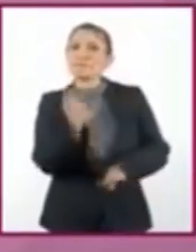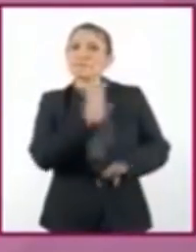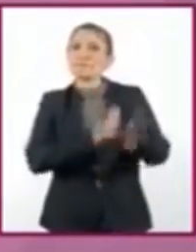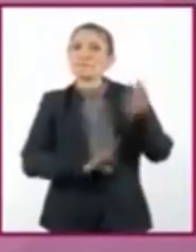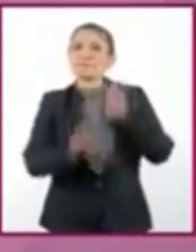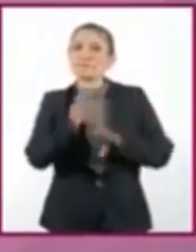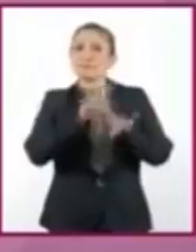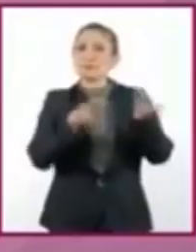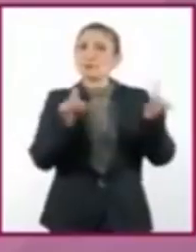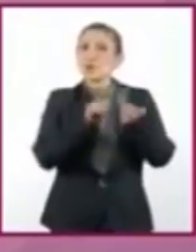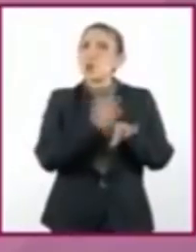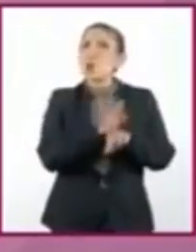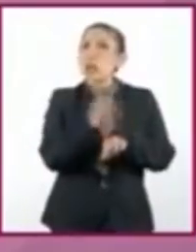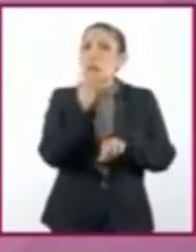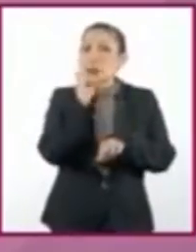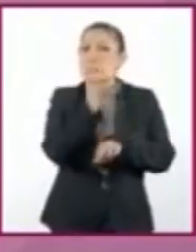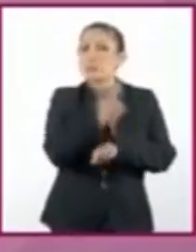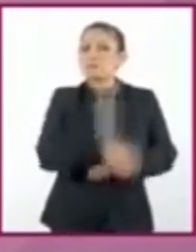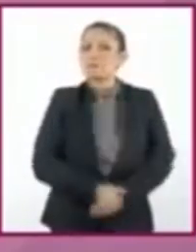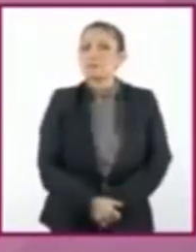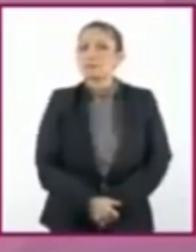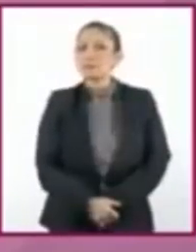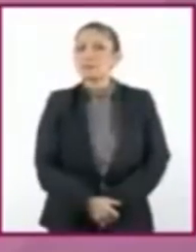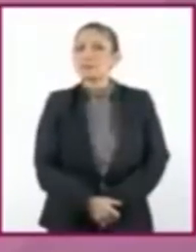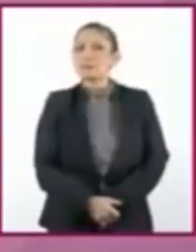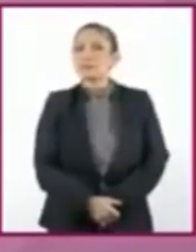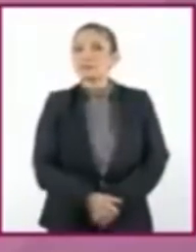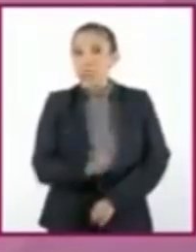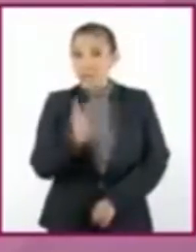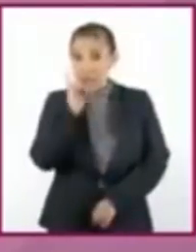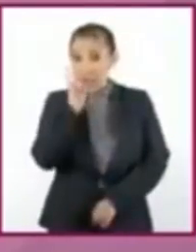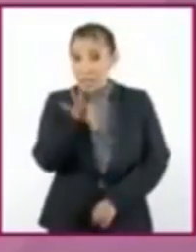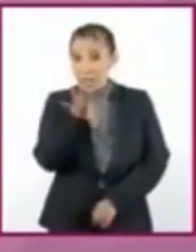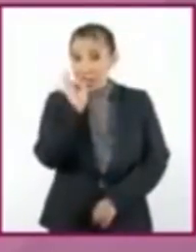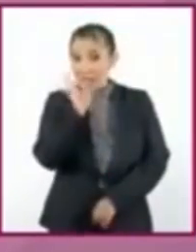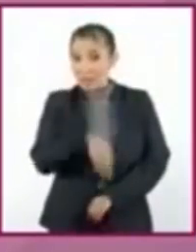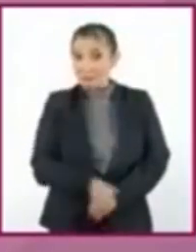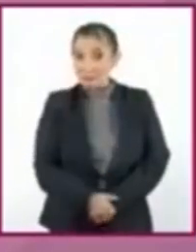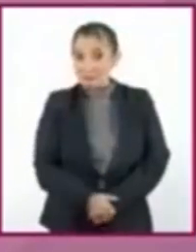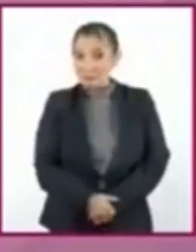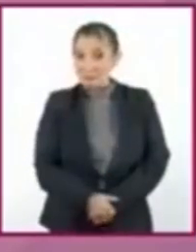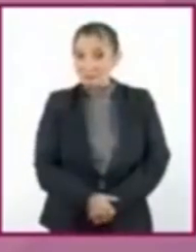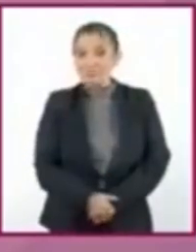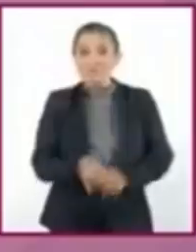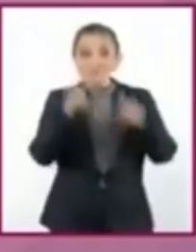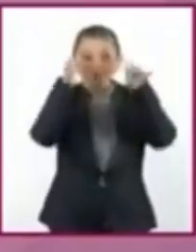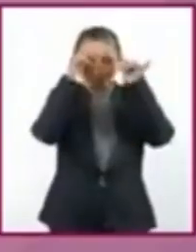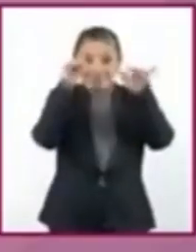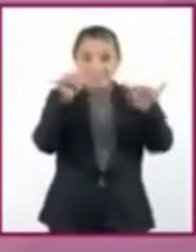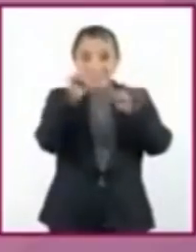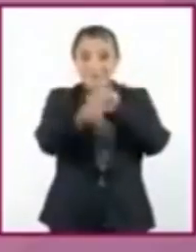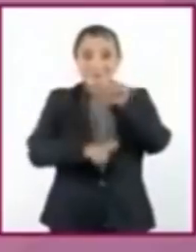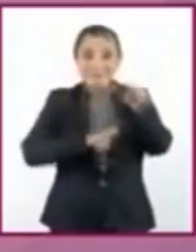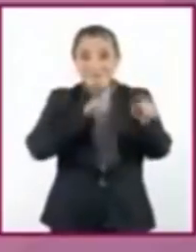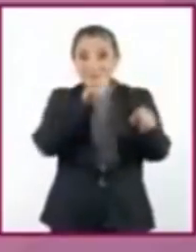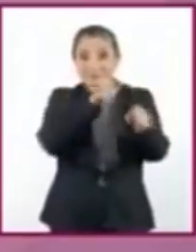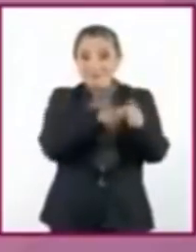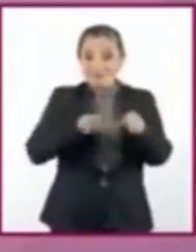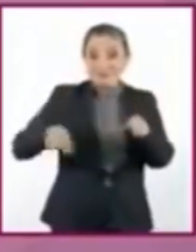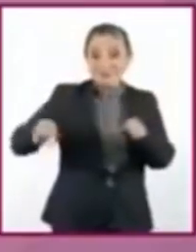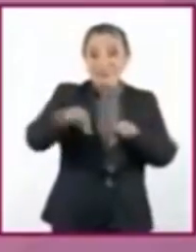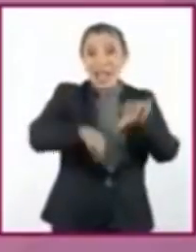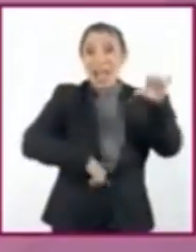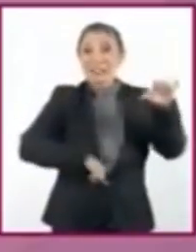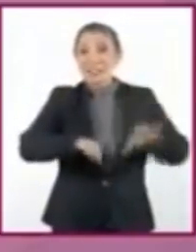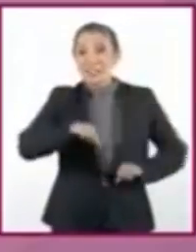biodiversidad. ¿Pudieron identificarlos? La ganadería y agricultura son actividades